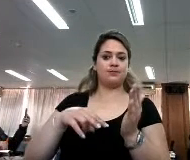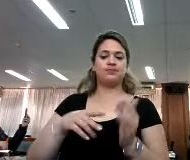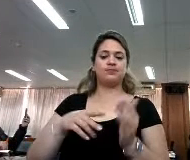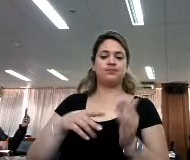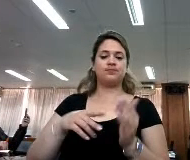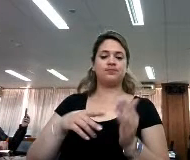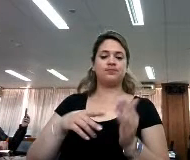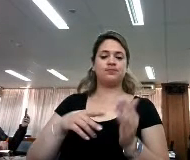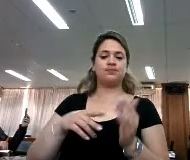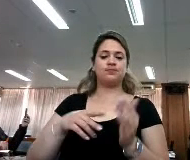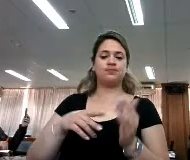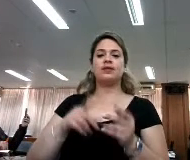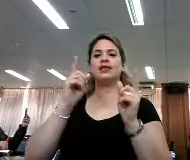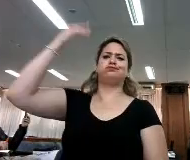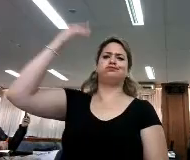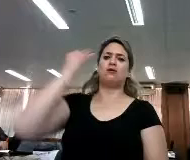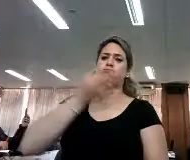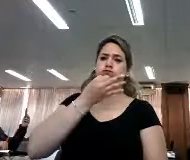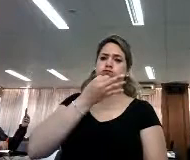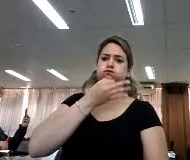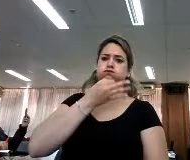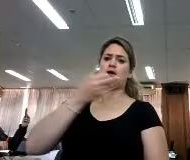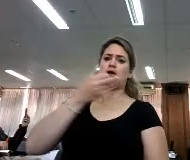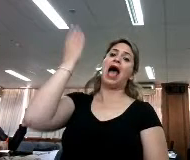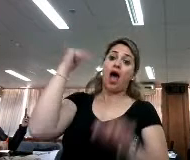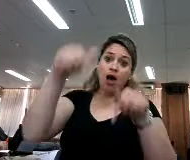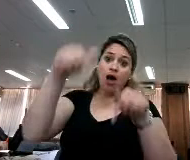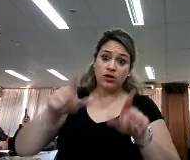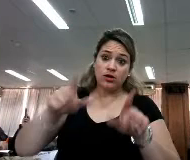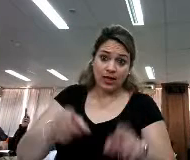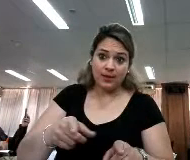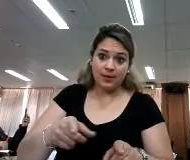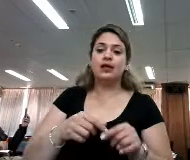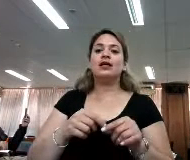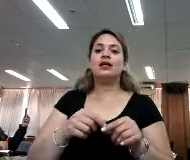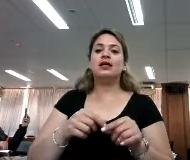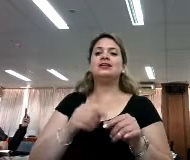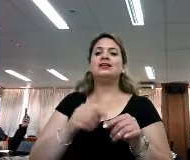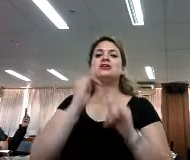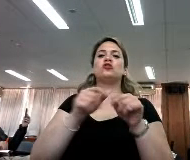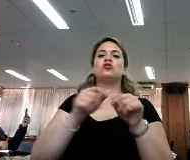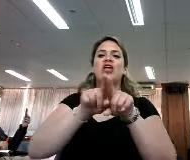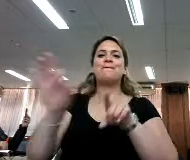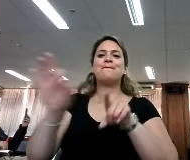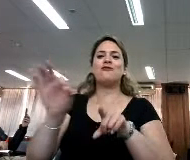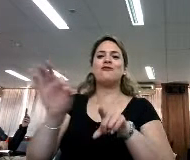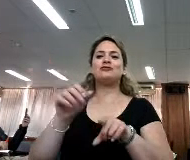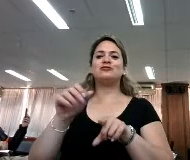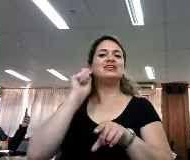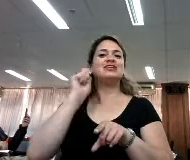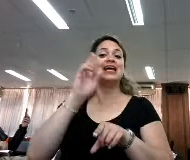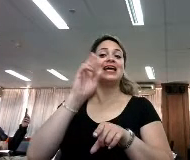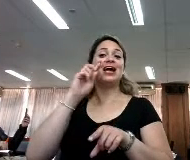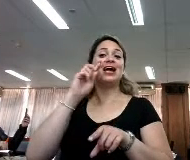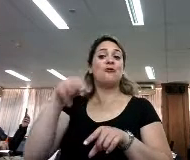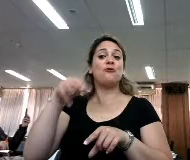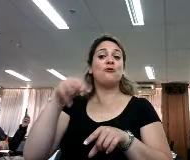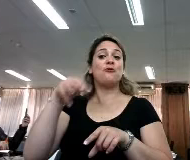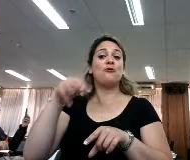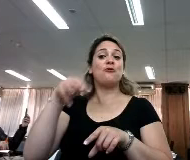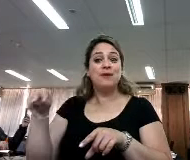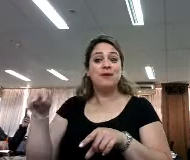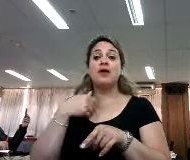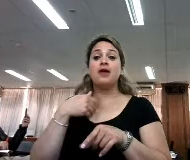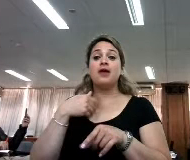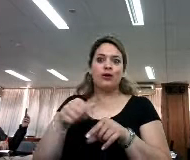existía antes y existe ahora, ya vimos, transmisión de cuentos de los hermanos Grimm, transmisión oral, ahora estamos viéndolo con